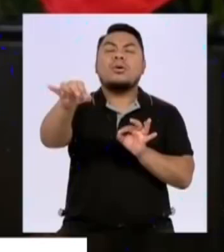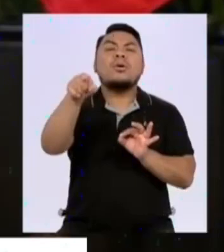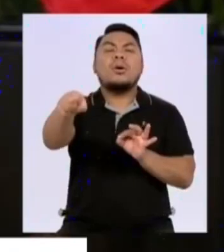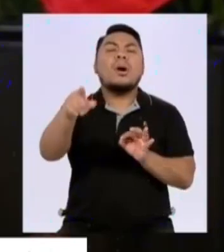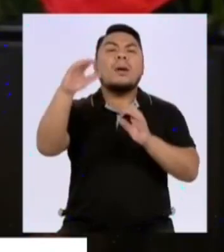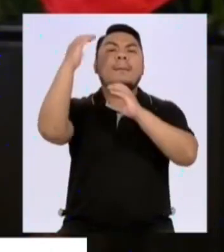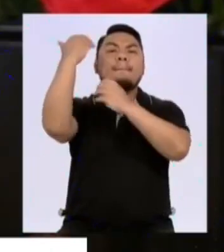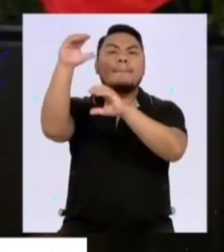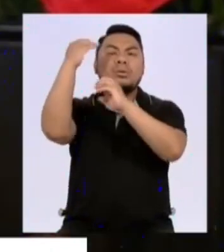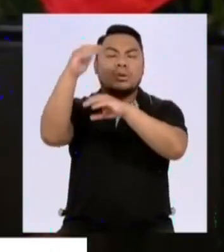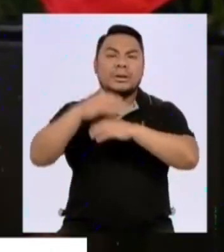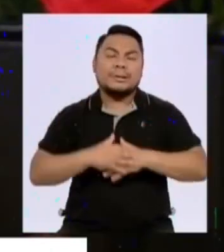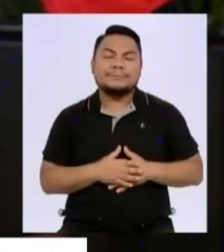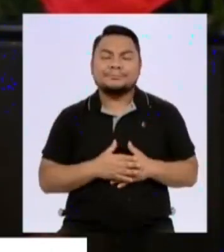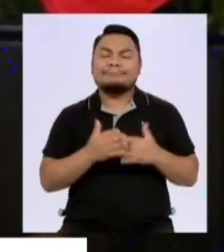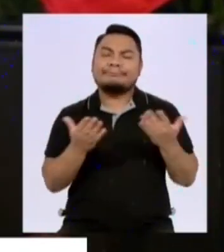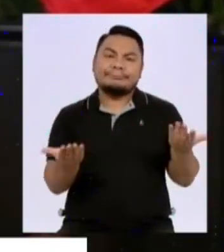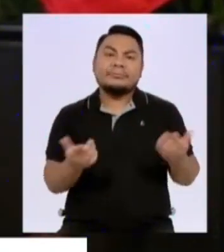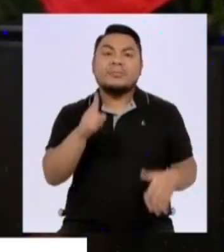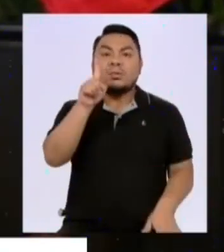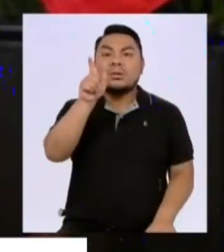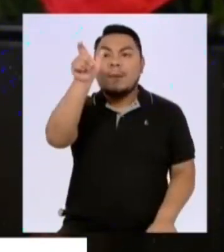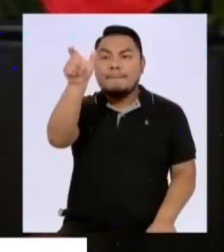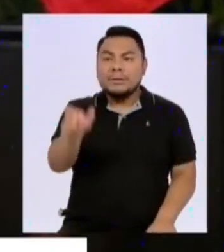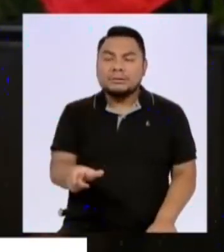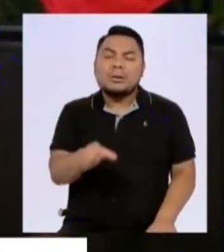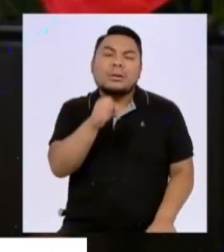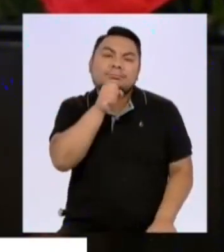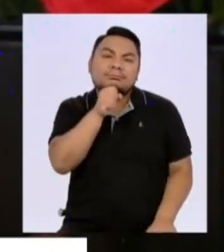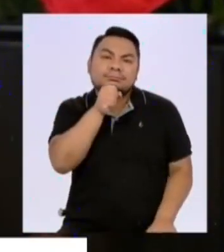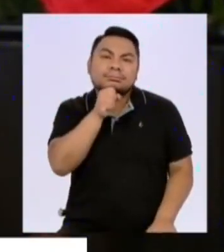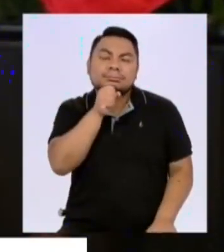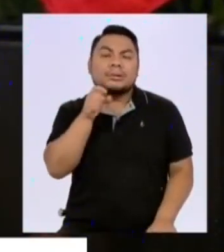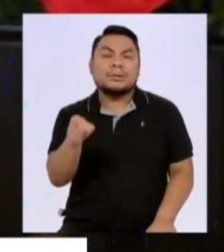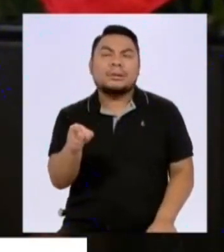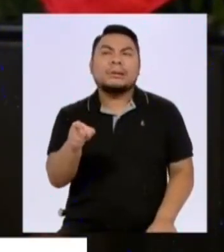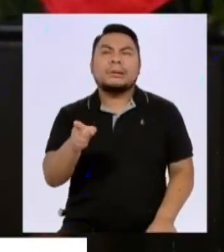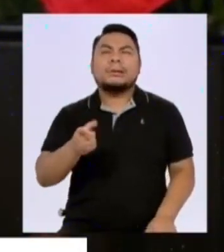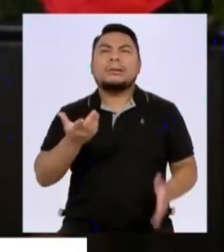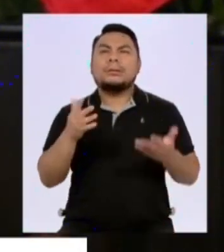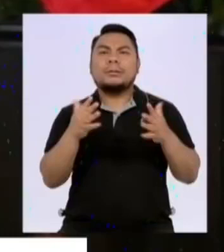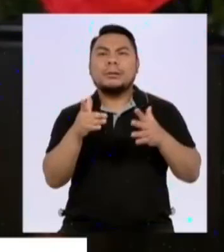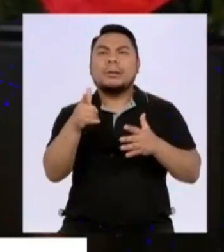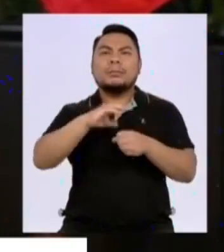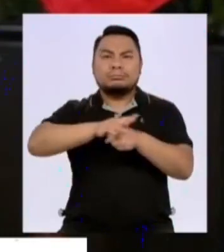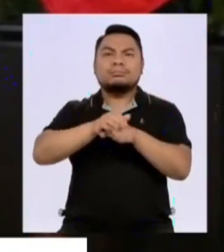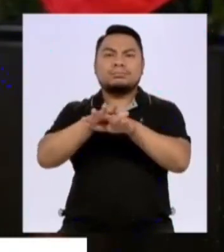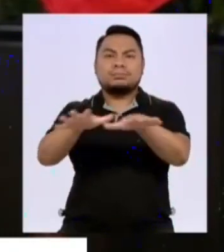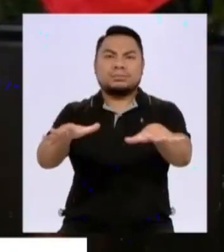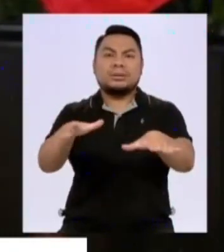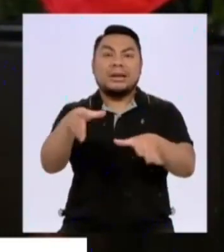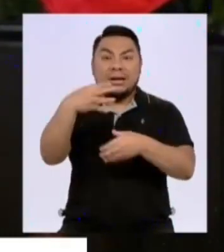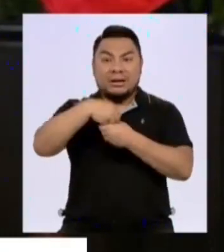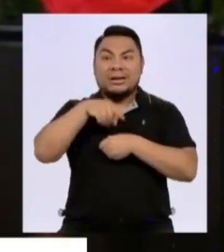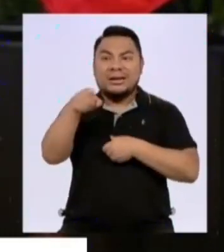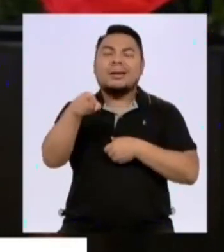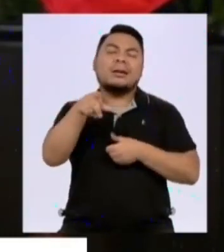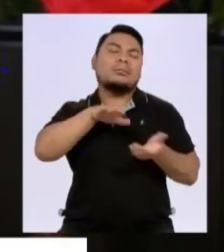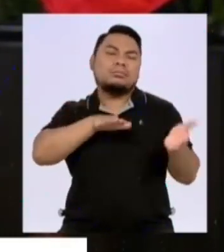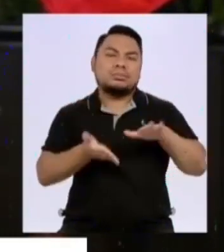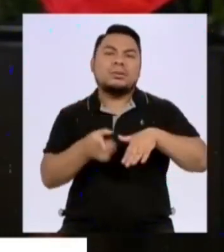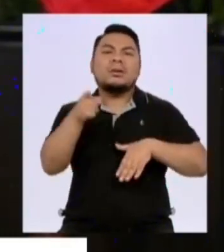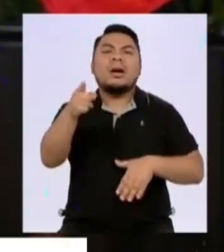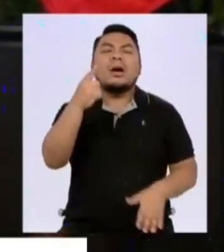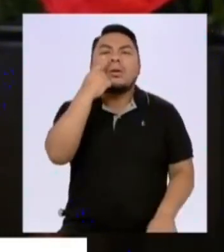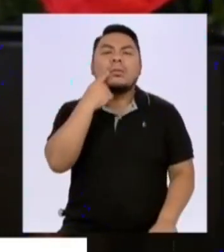una persona de avanzada edad que tenía el virus ha fallecido. Una persona